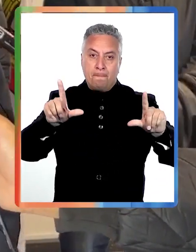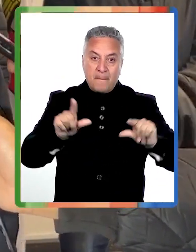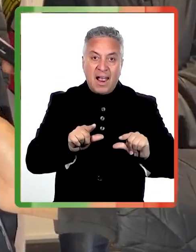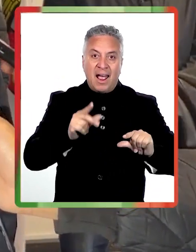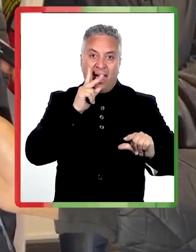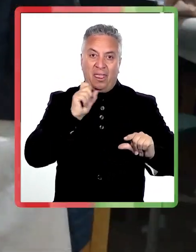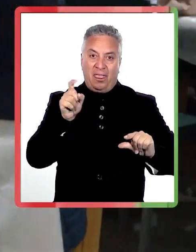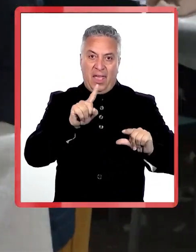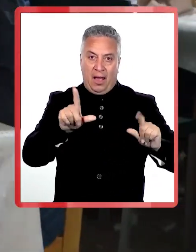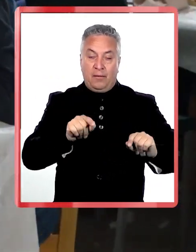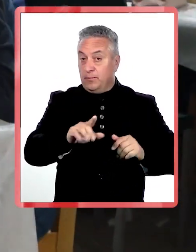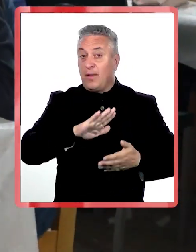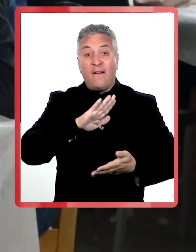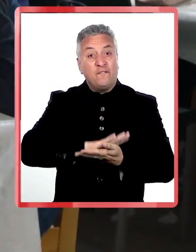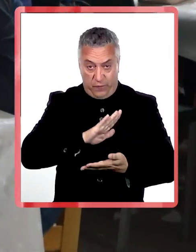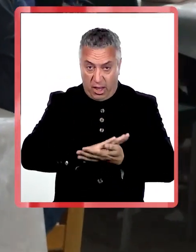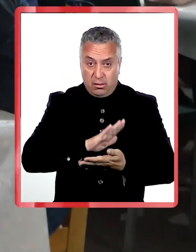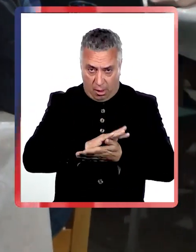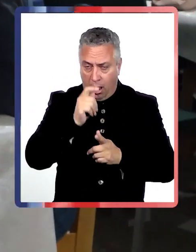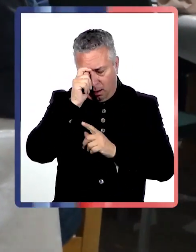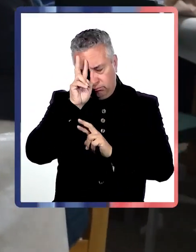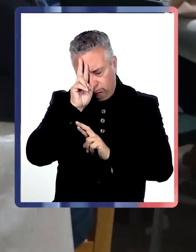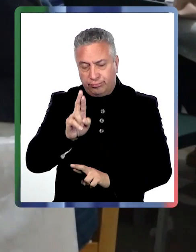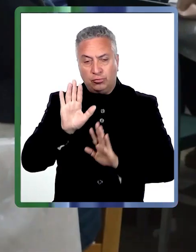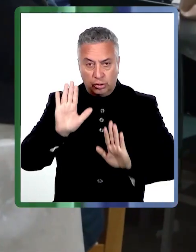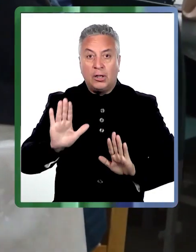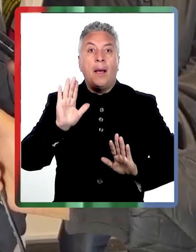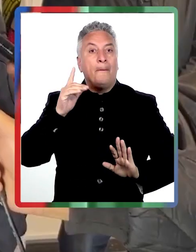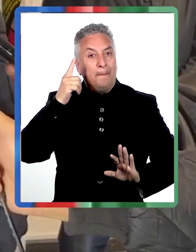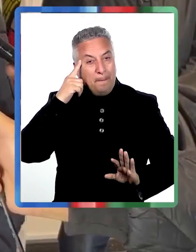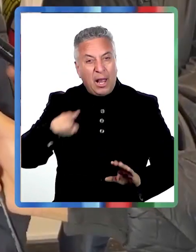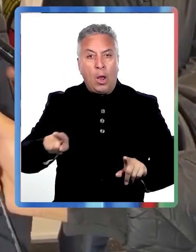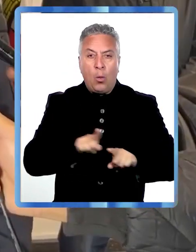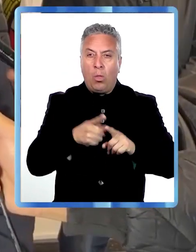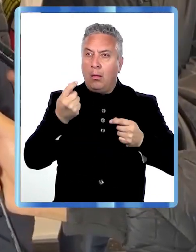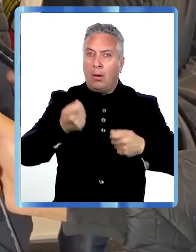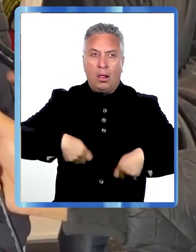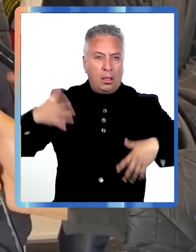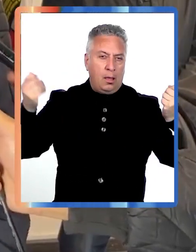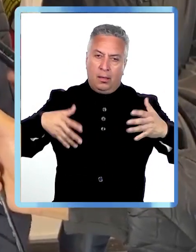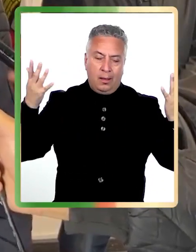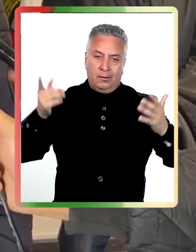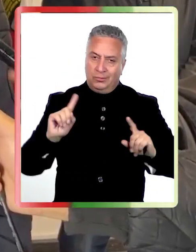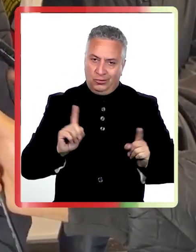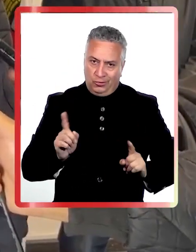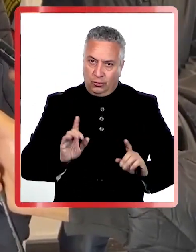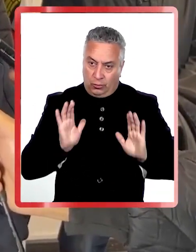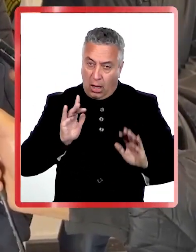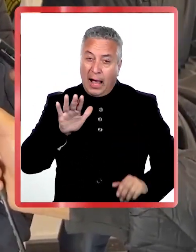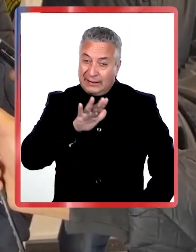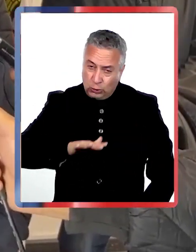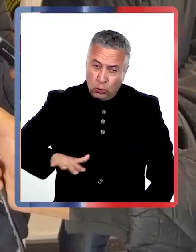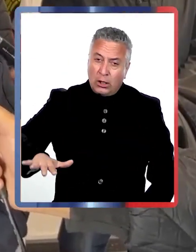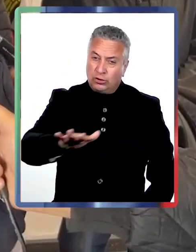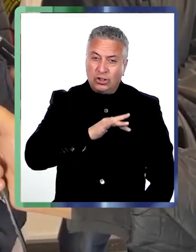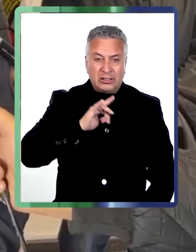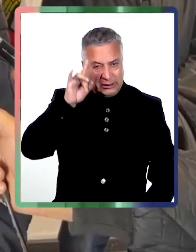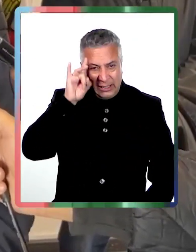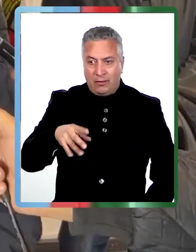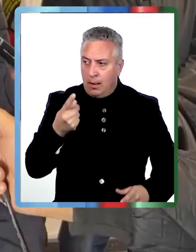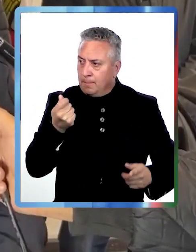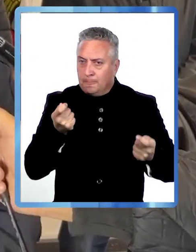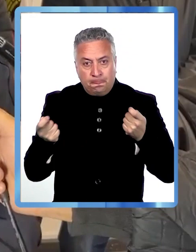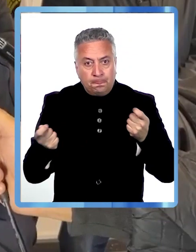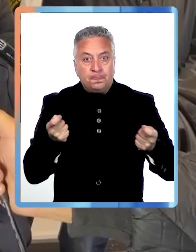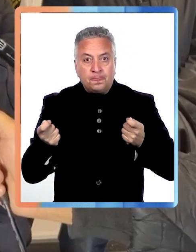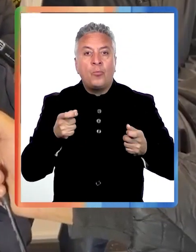que la fiesta hay que hacerla, pero con la austeridad y con el criterio que corresponde ante esta situación. Sabemos que los recursos, la